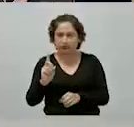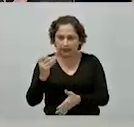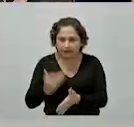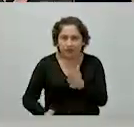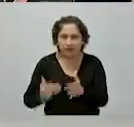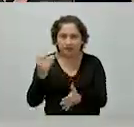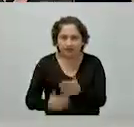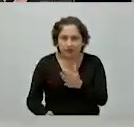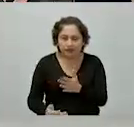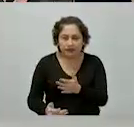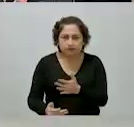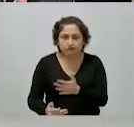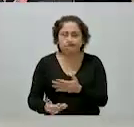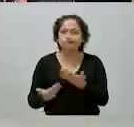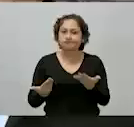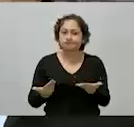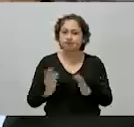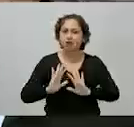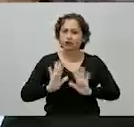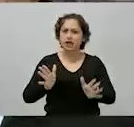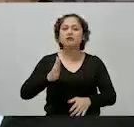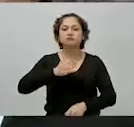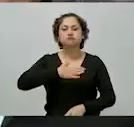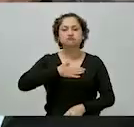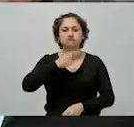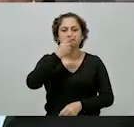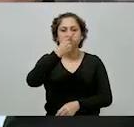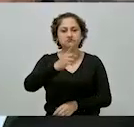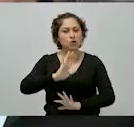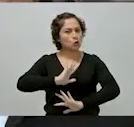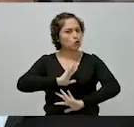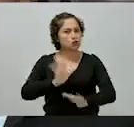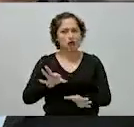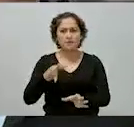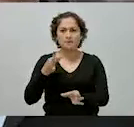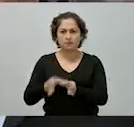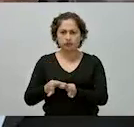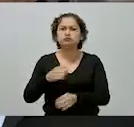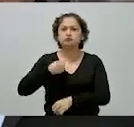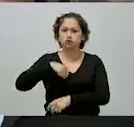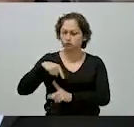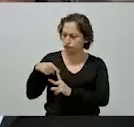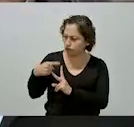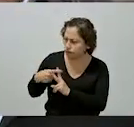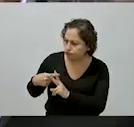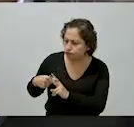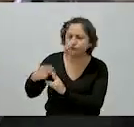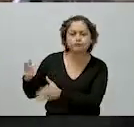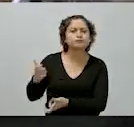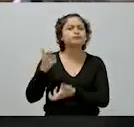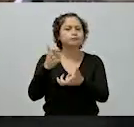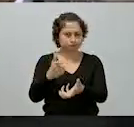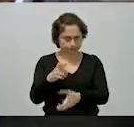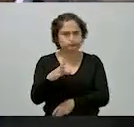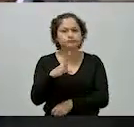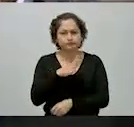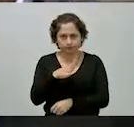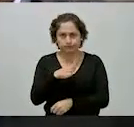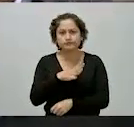que se tienen, ya tenemos el presupuesto para